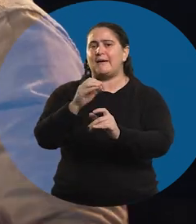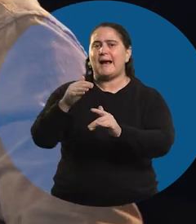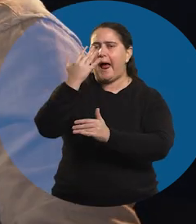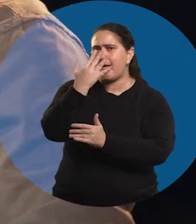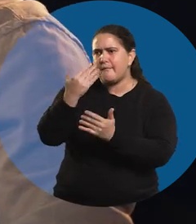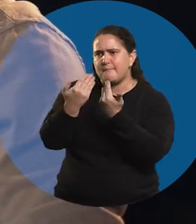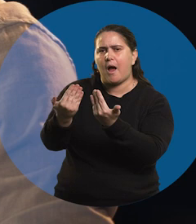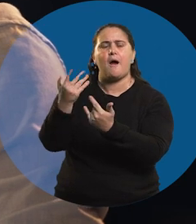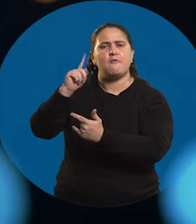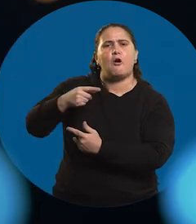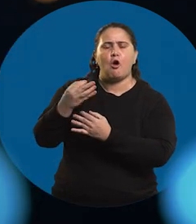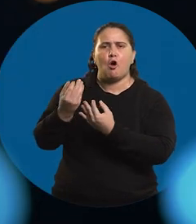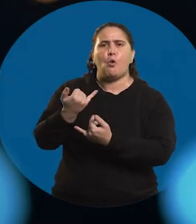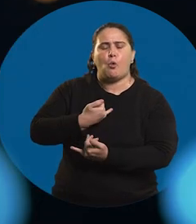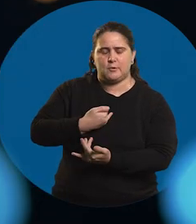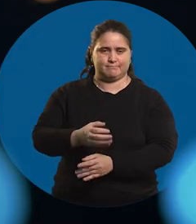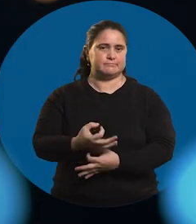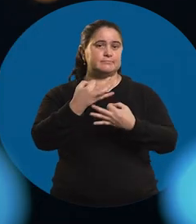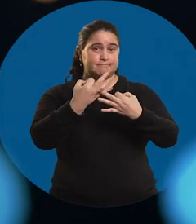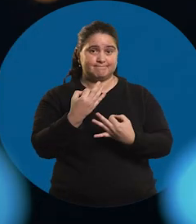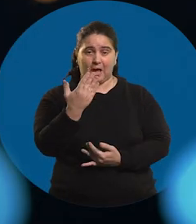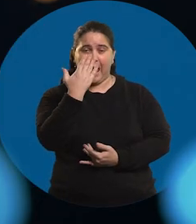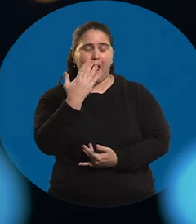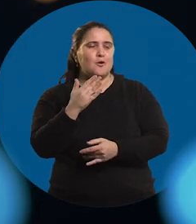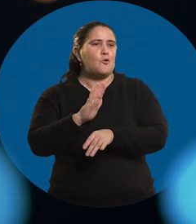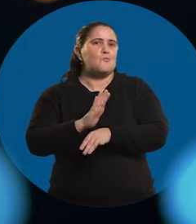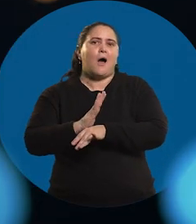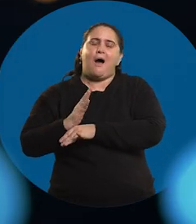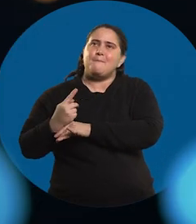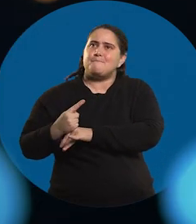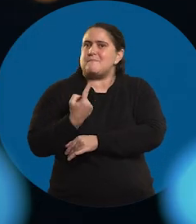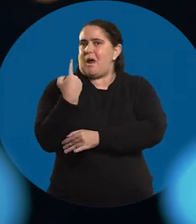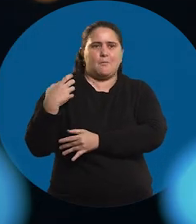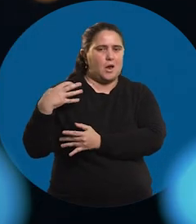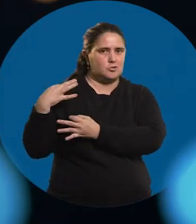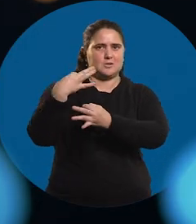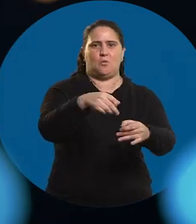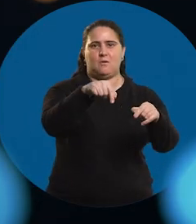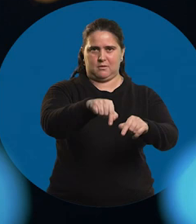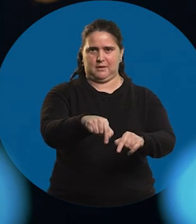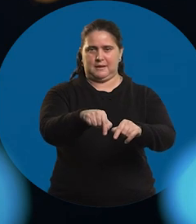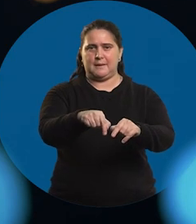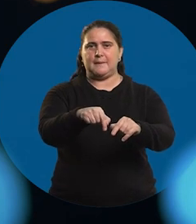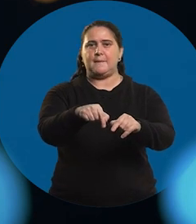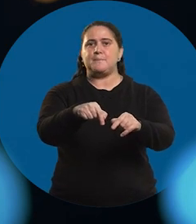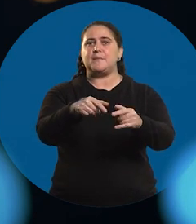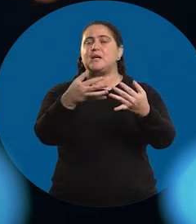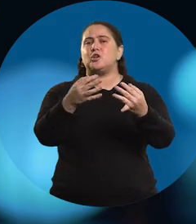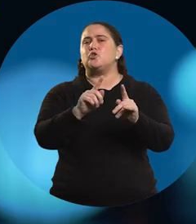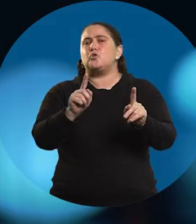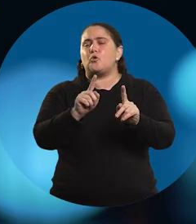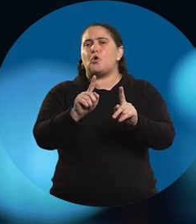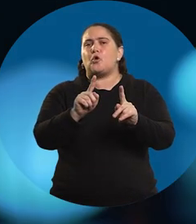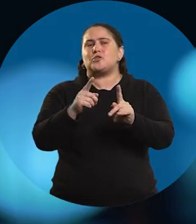al carnaval? El carnaval es como mi primer lugar que llegué, podemos decir así.